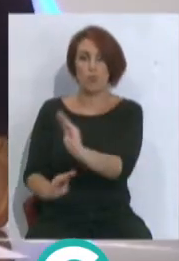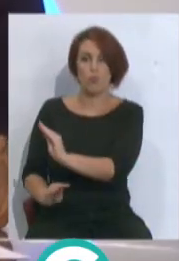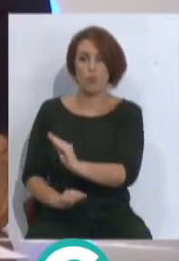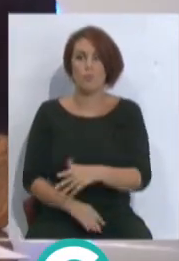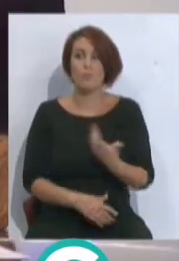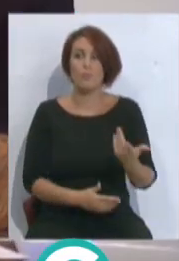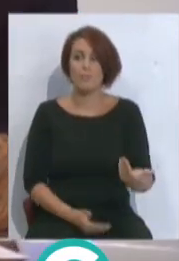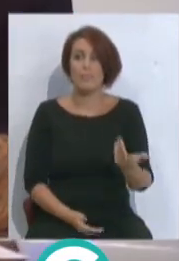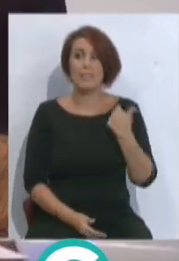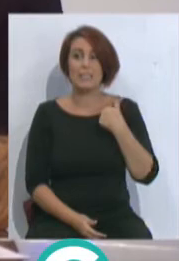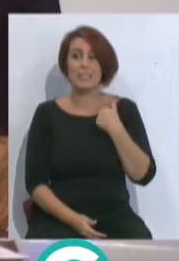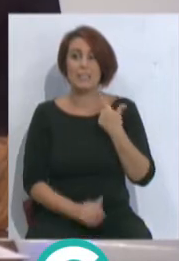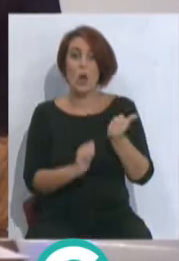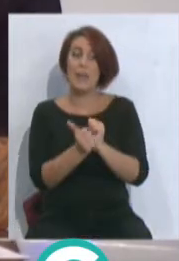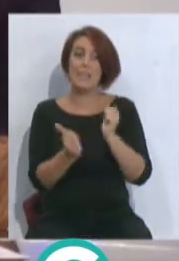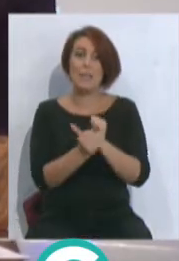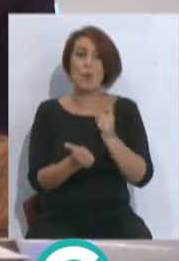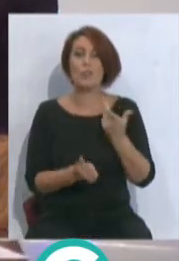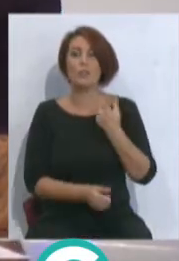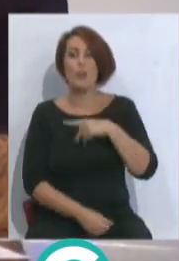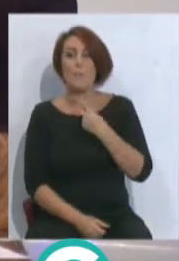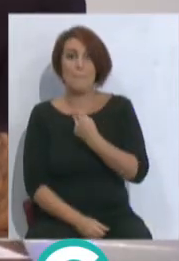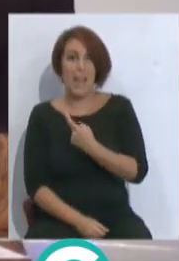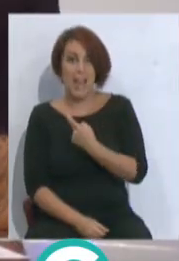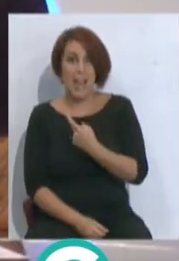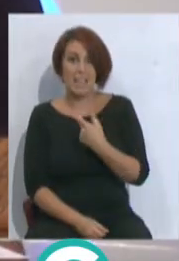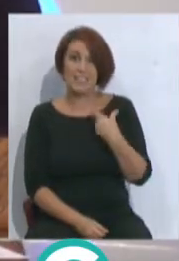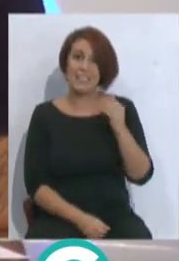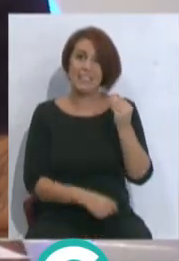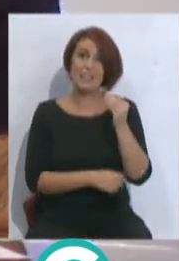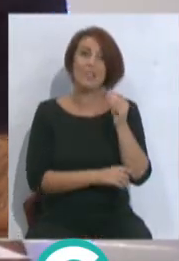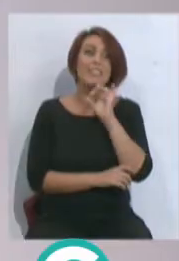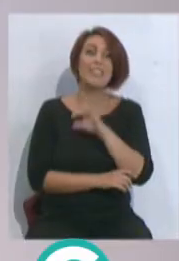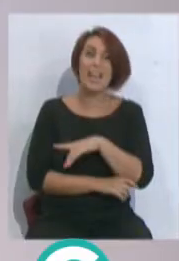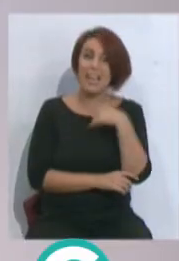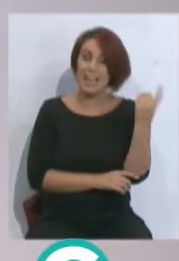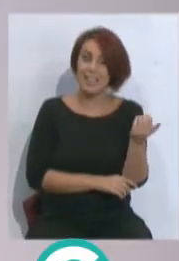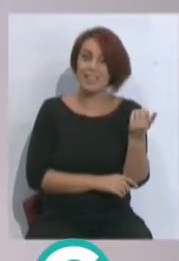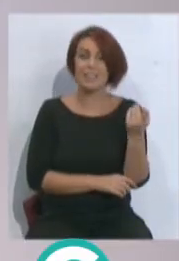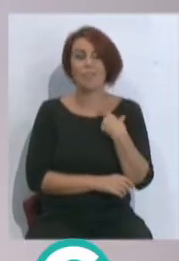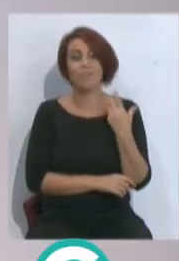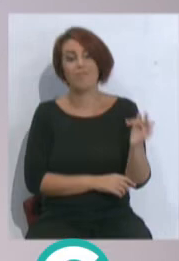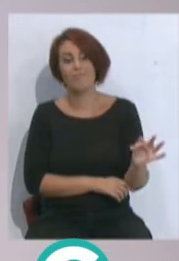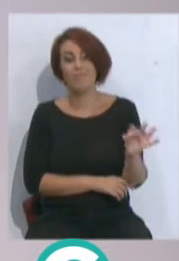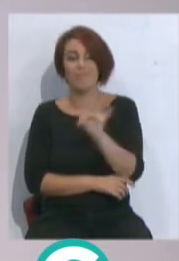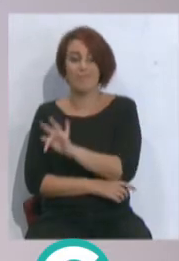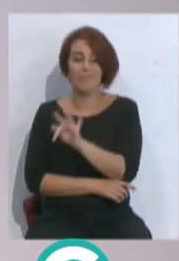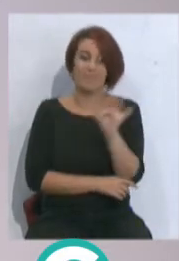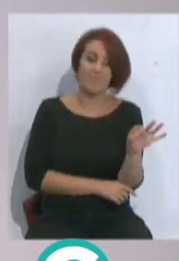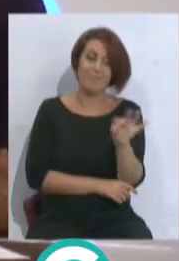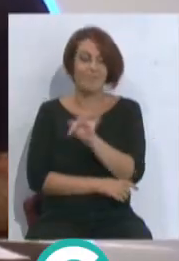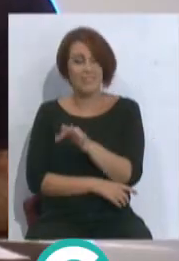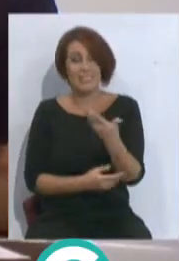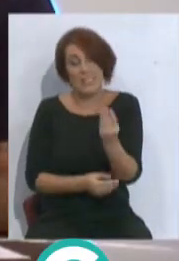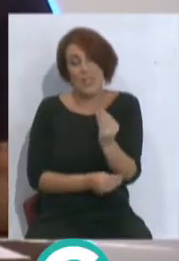estado... Yo estoy cedido, yo estoy cedido. somos una pareja. ¿Y el niño quién se lo queda? Pues el niño ahora tiene un tiempo, ahora me toca a mí, entonces así tenemos el niño,